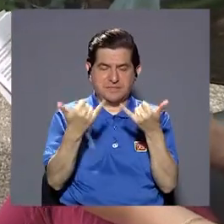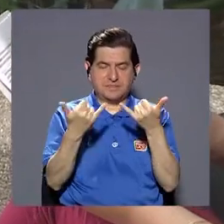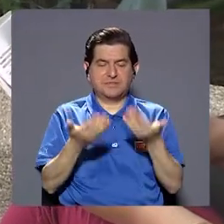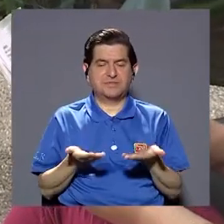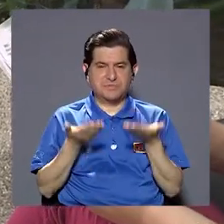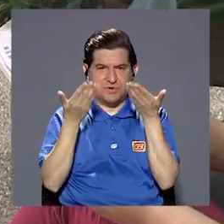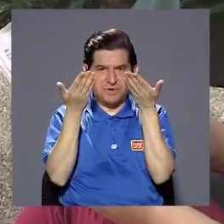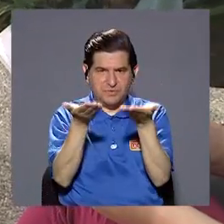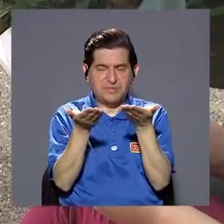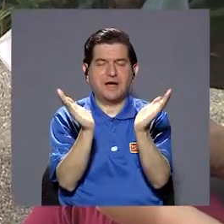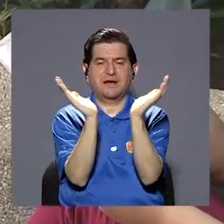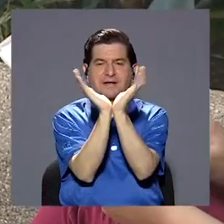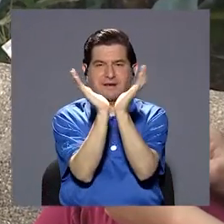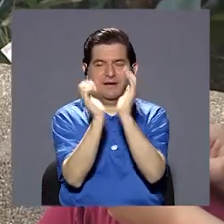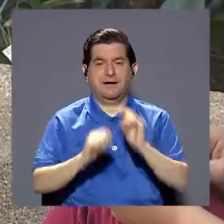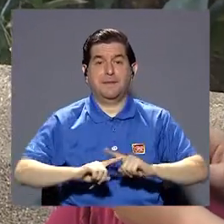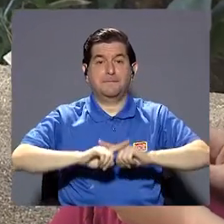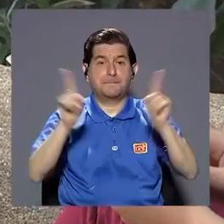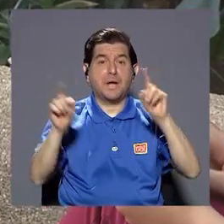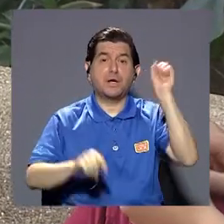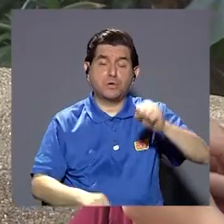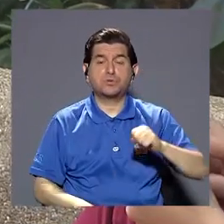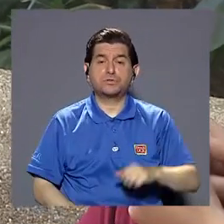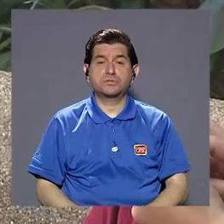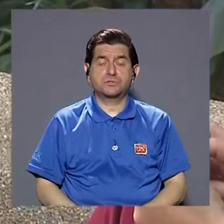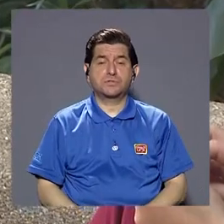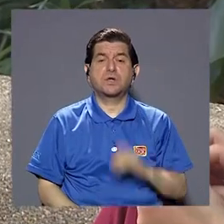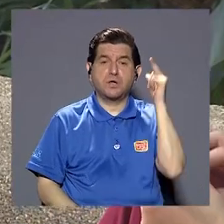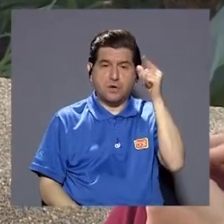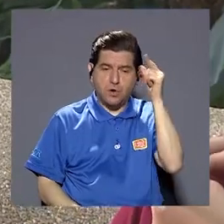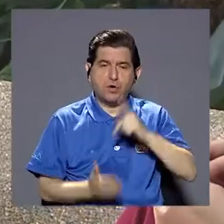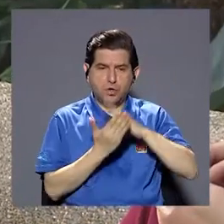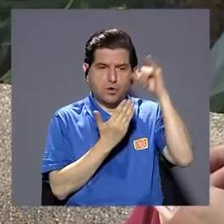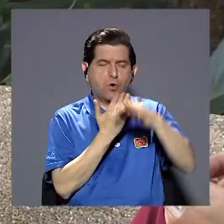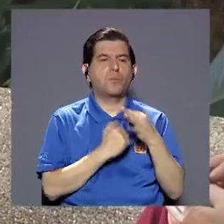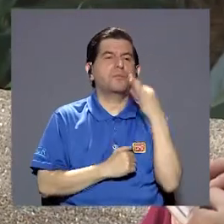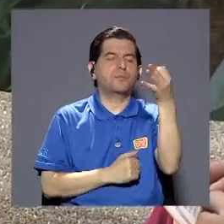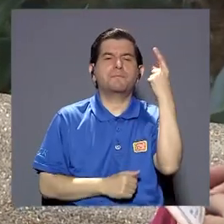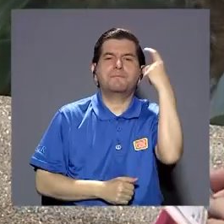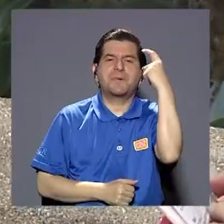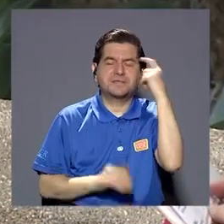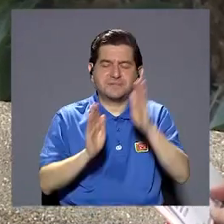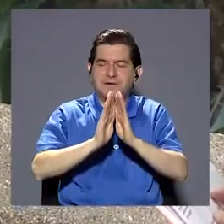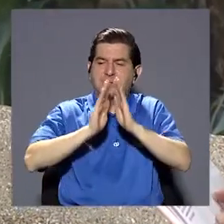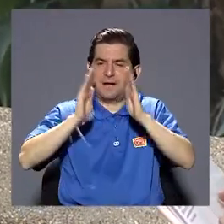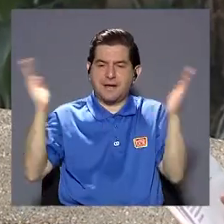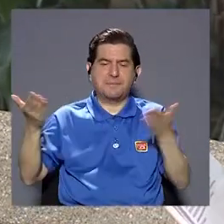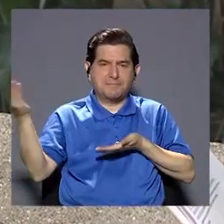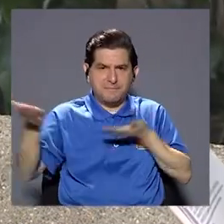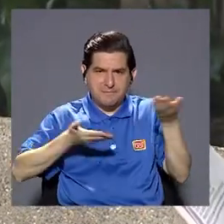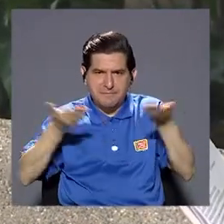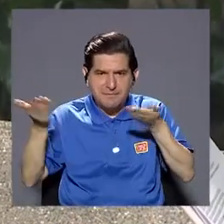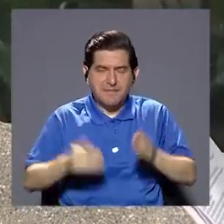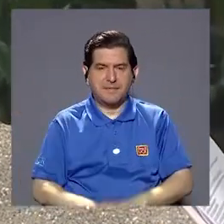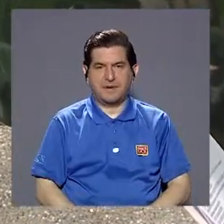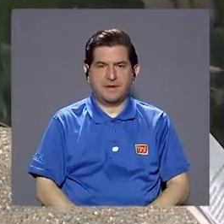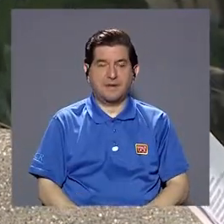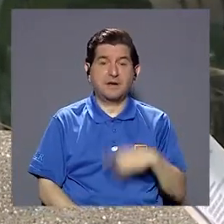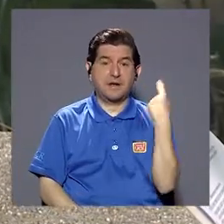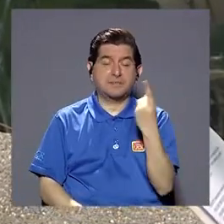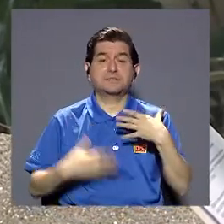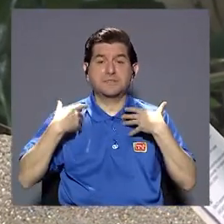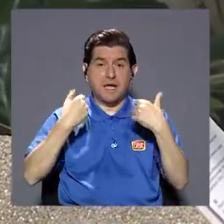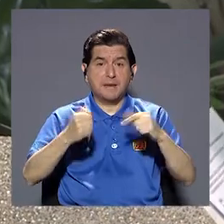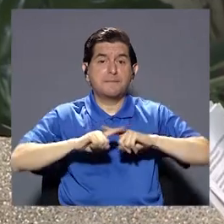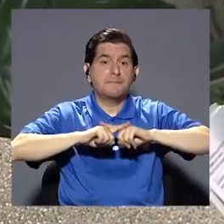los servicios que le estamos brindando a la caja pero sí claro dentro de uno de los proyectos futuros es pensar en ampliar los servicios